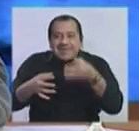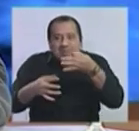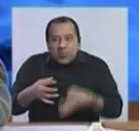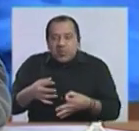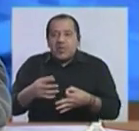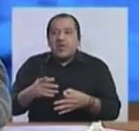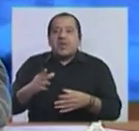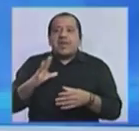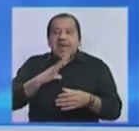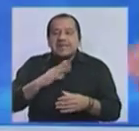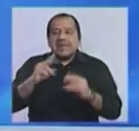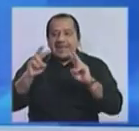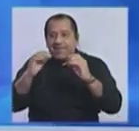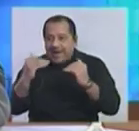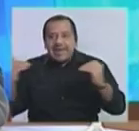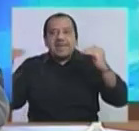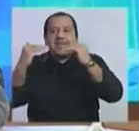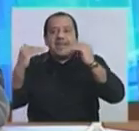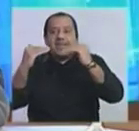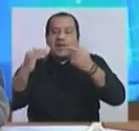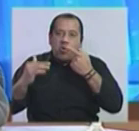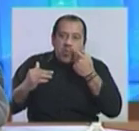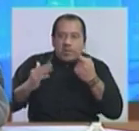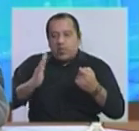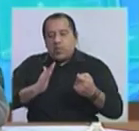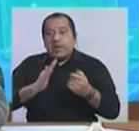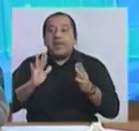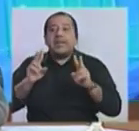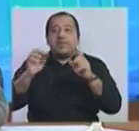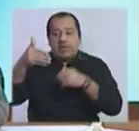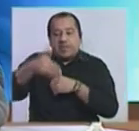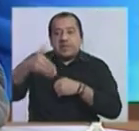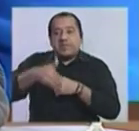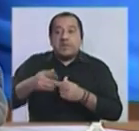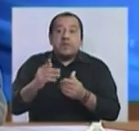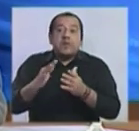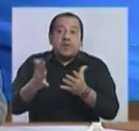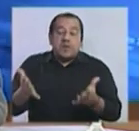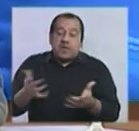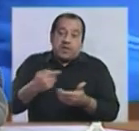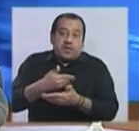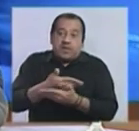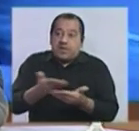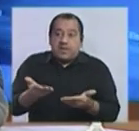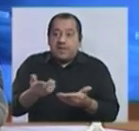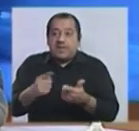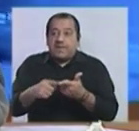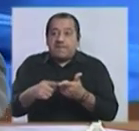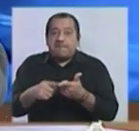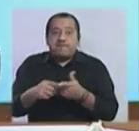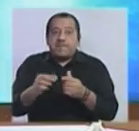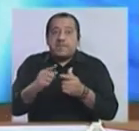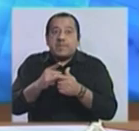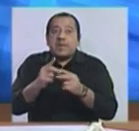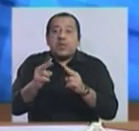equidad en la participación ni la... no es en la